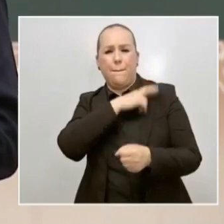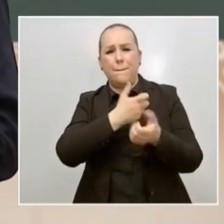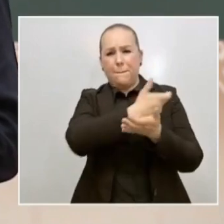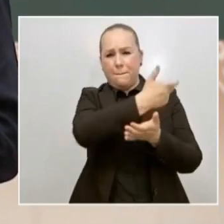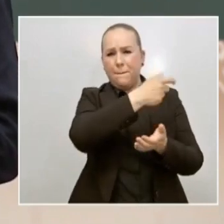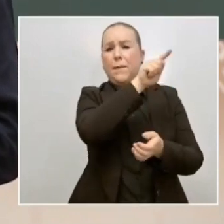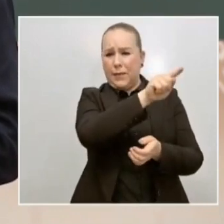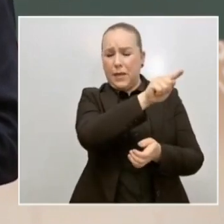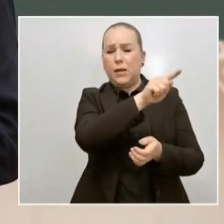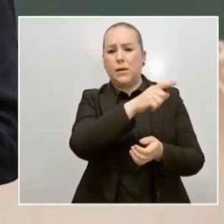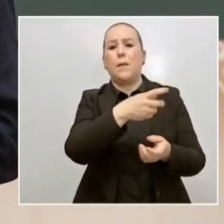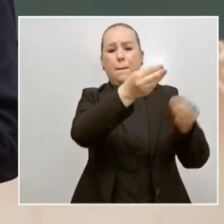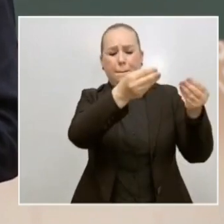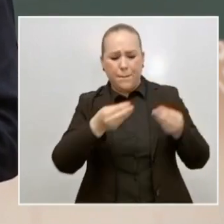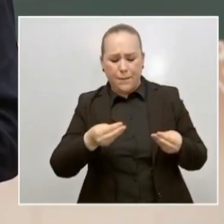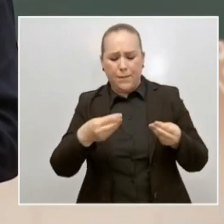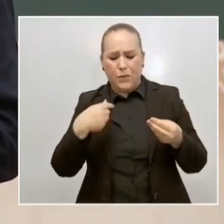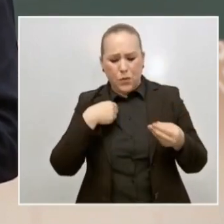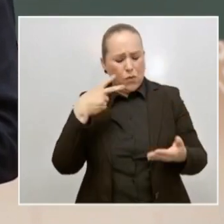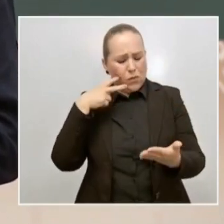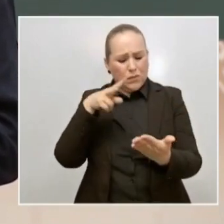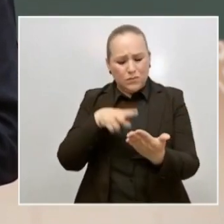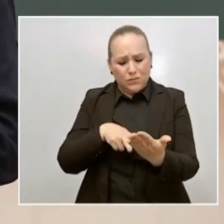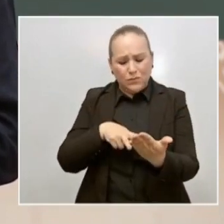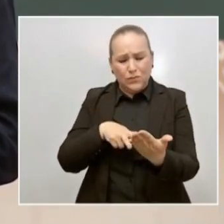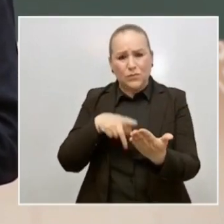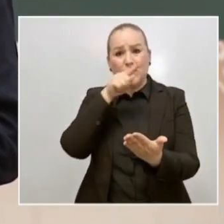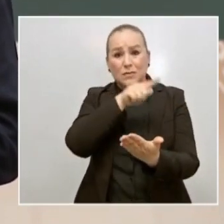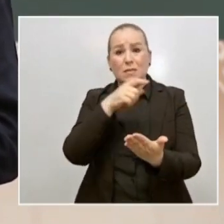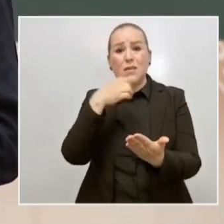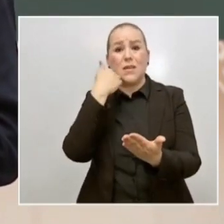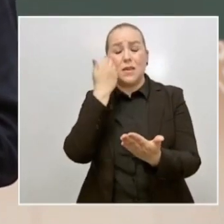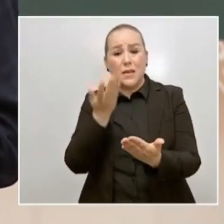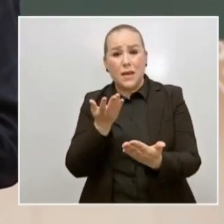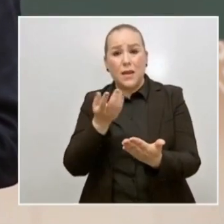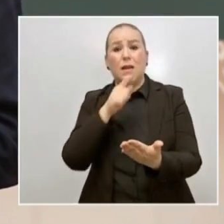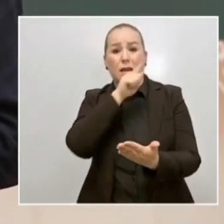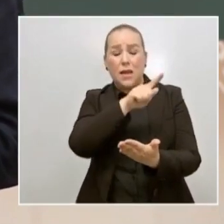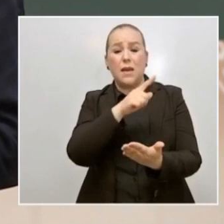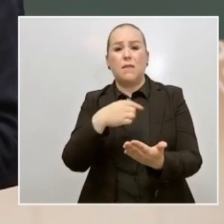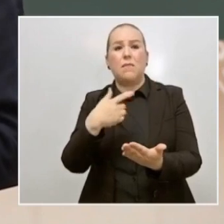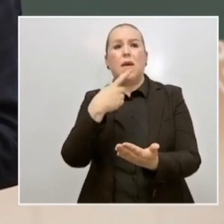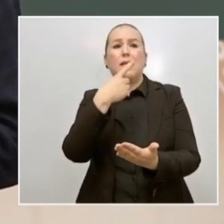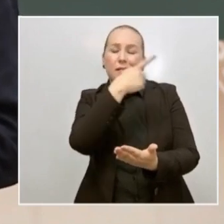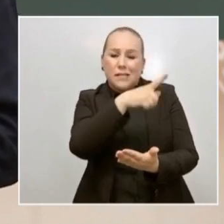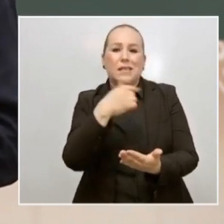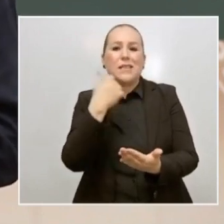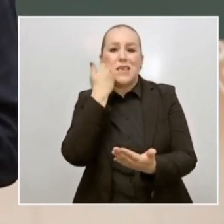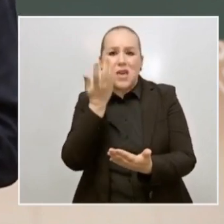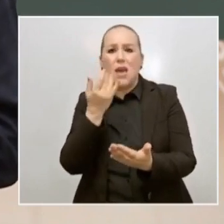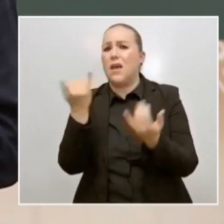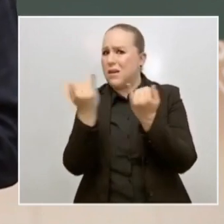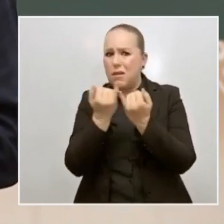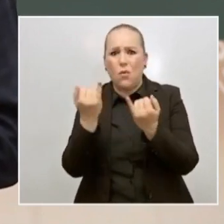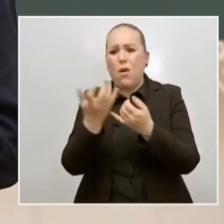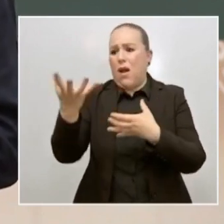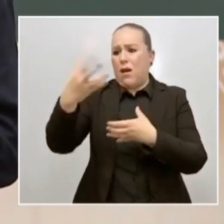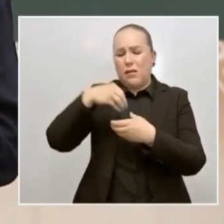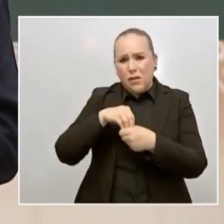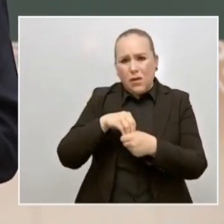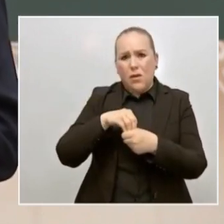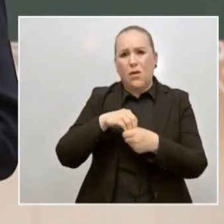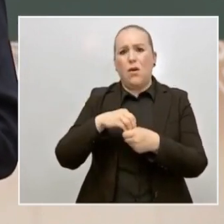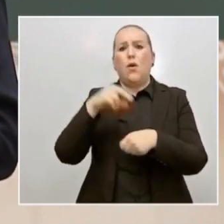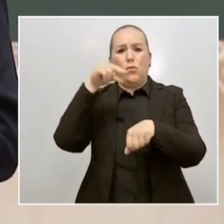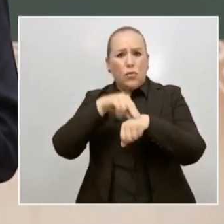personalmente, porque quieren y creo que tienen derecho a ser incluidos los médicos y enfermeras de hospitales